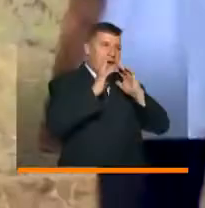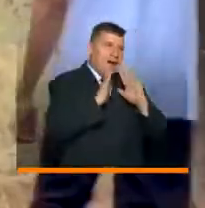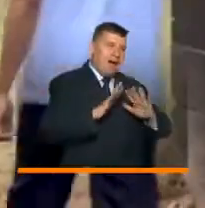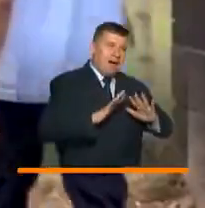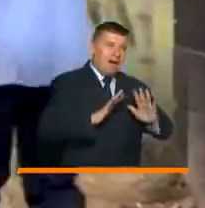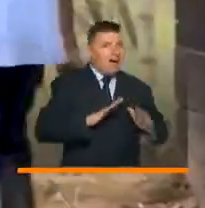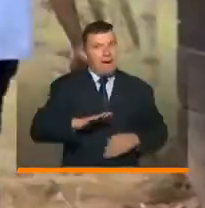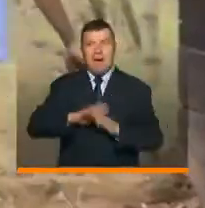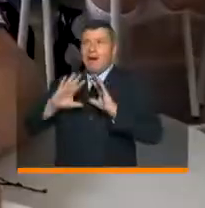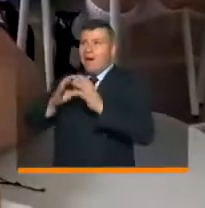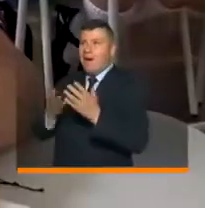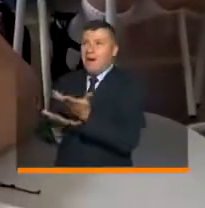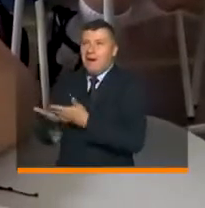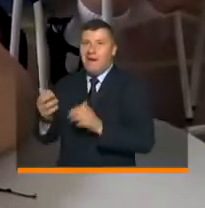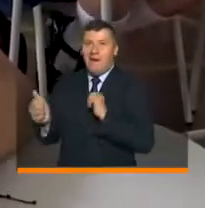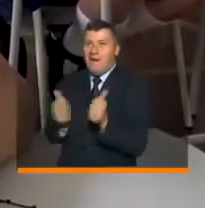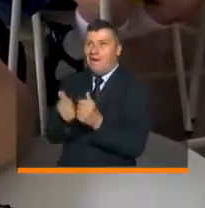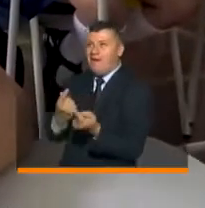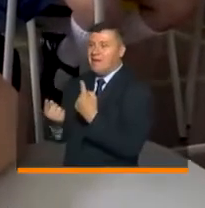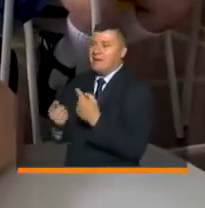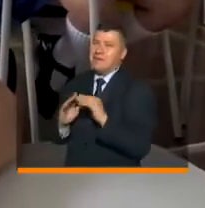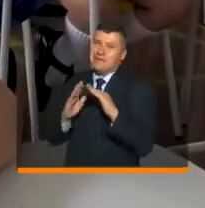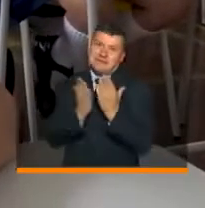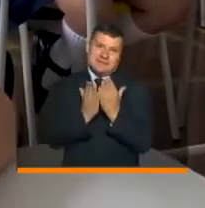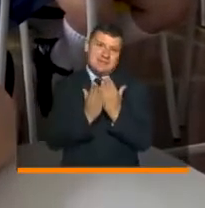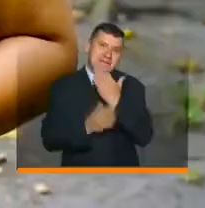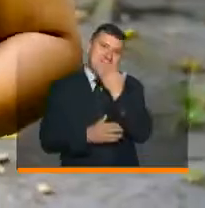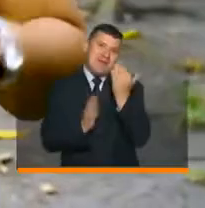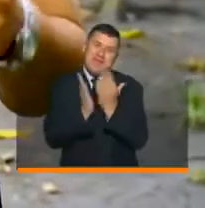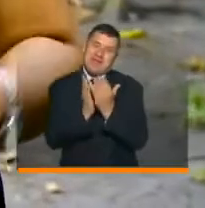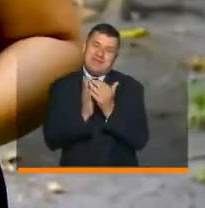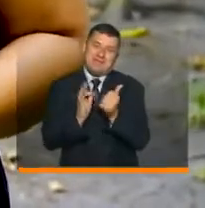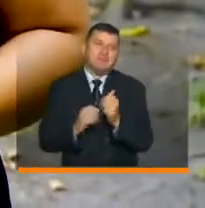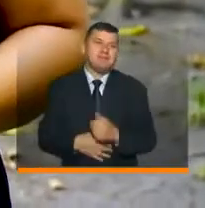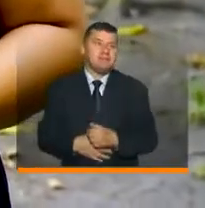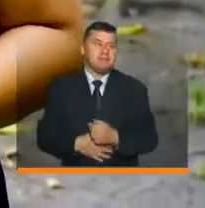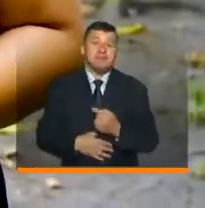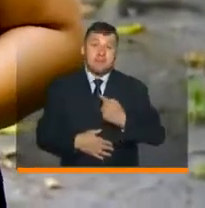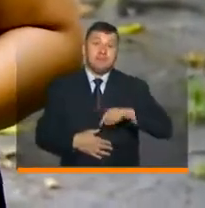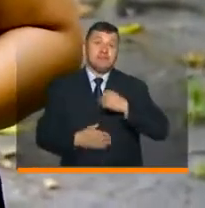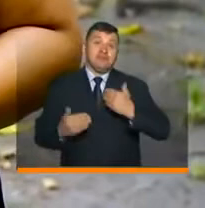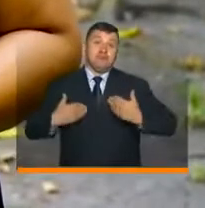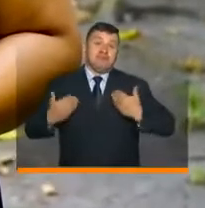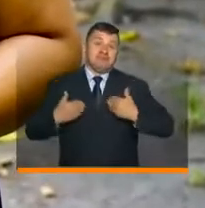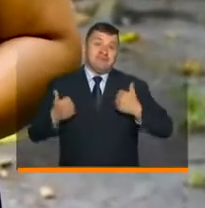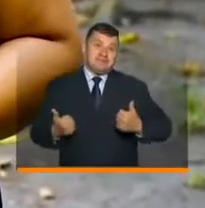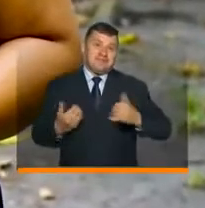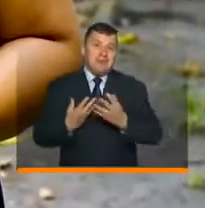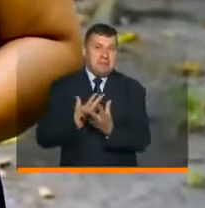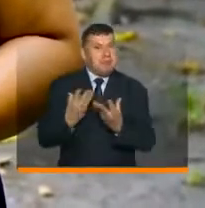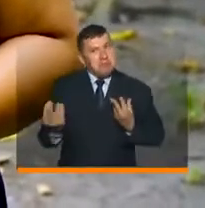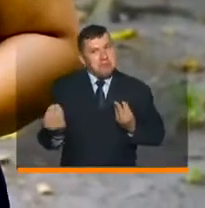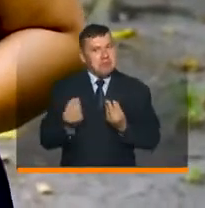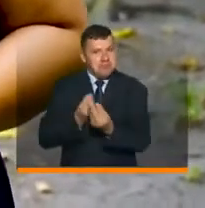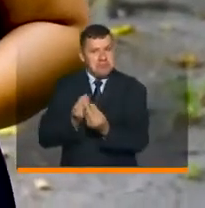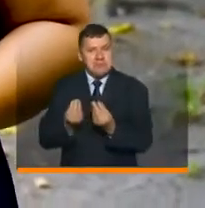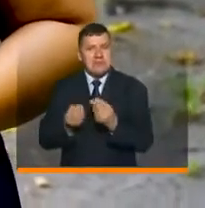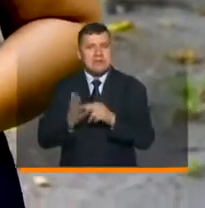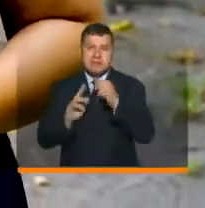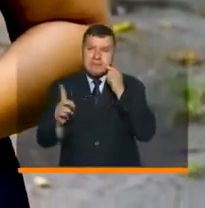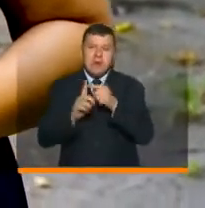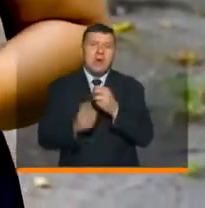compartimos todos juntos y la educación es mucho mejor. Nosotros estamos muy contentos con la alternancia, creemos que es una